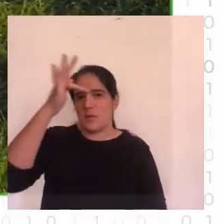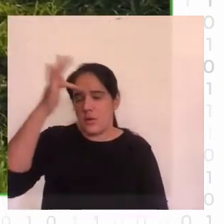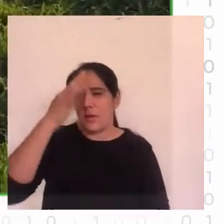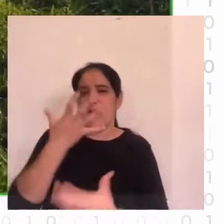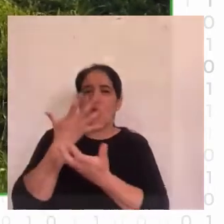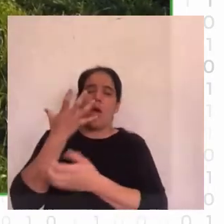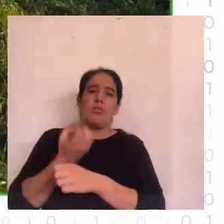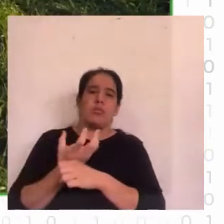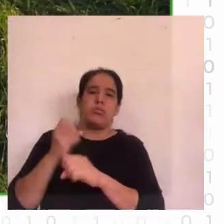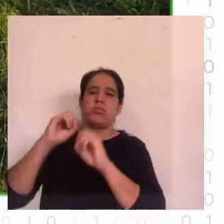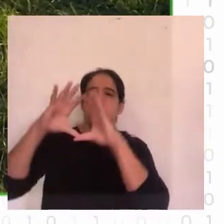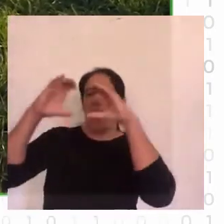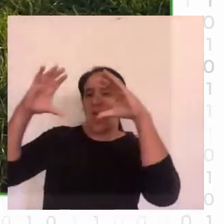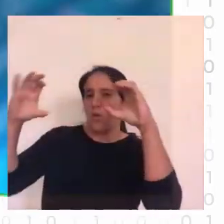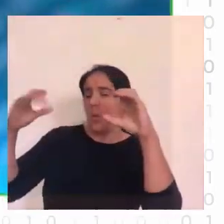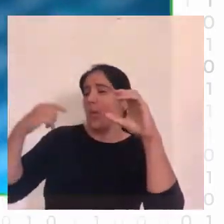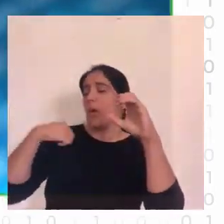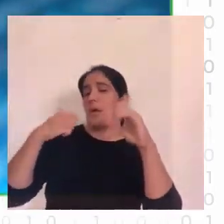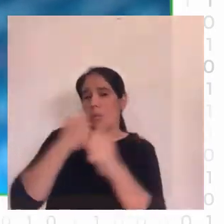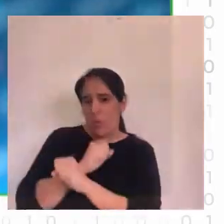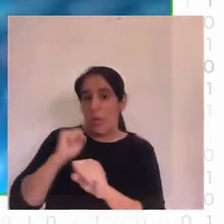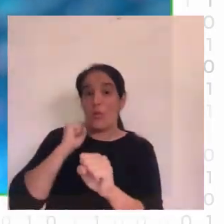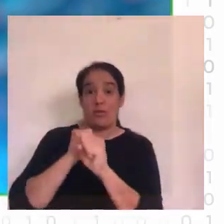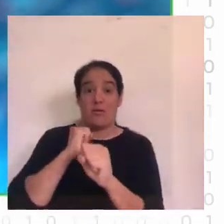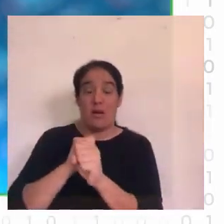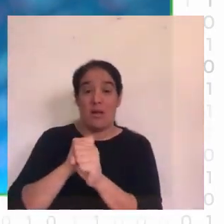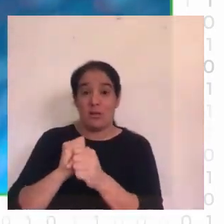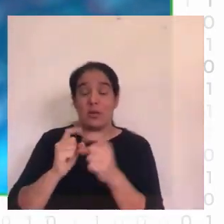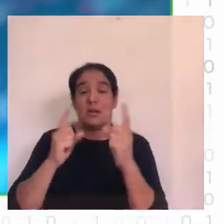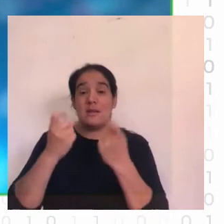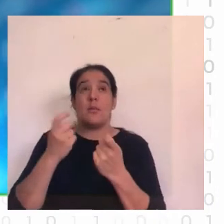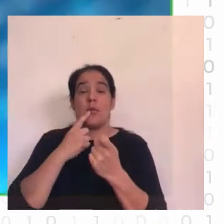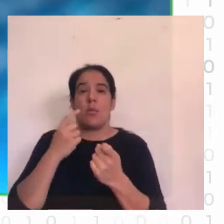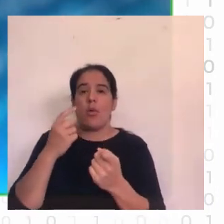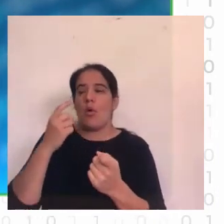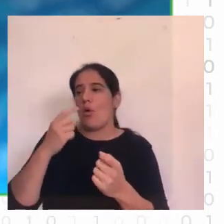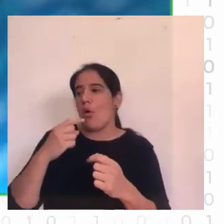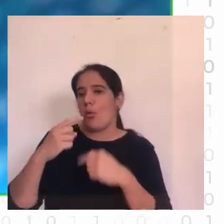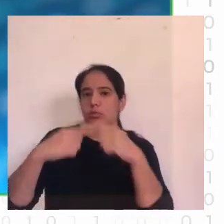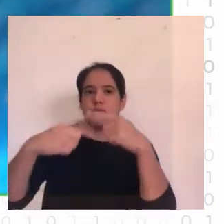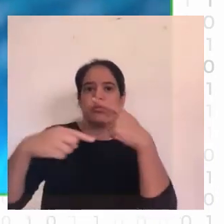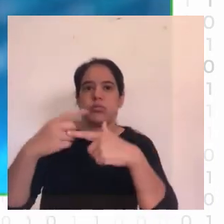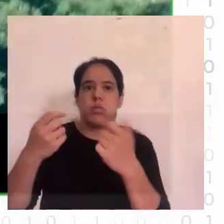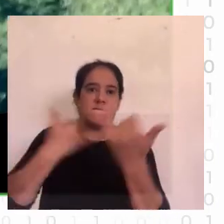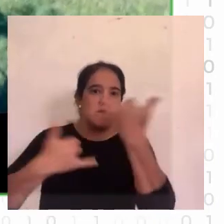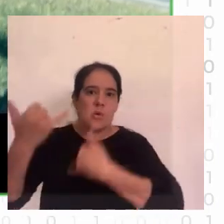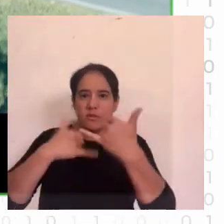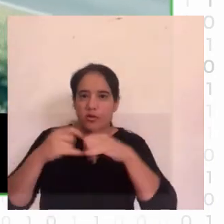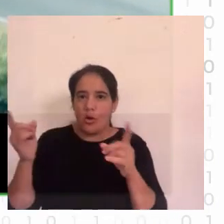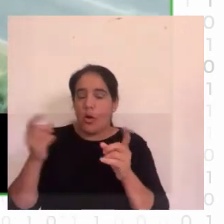poder trabajarlo automatizar grandes volúmenes de datos es aportar periodos de tiempo podemos hacer